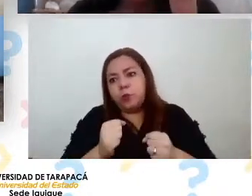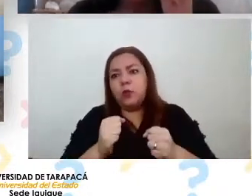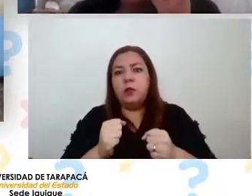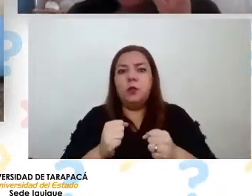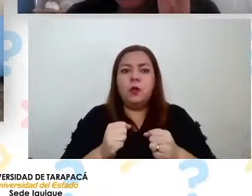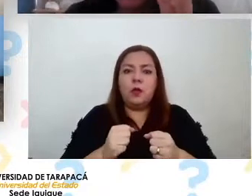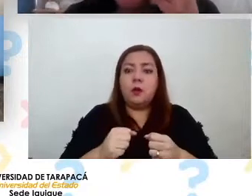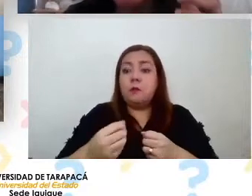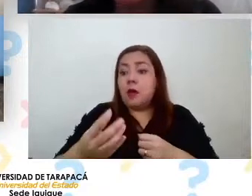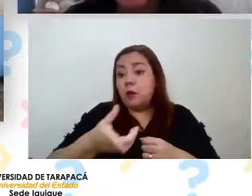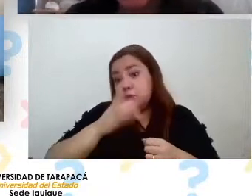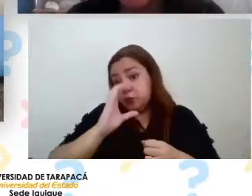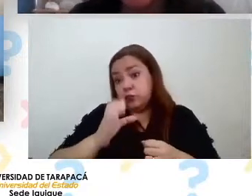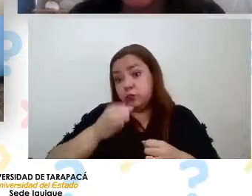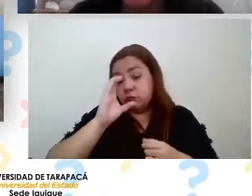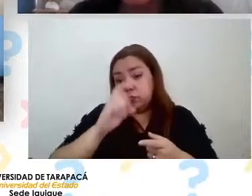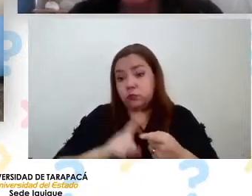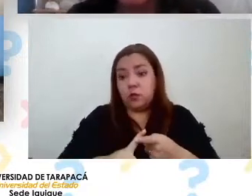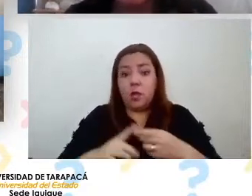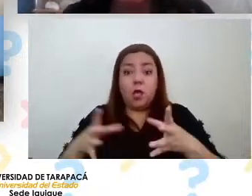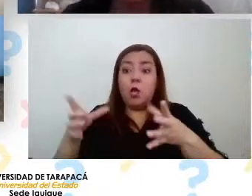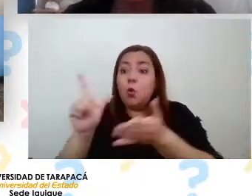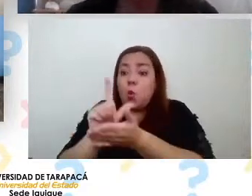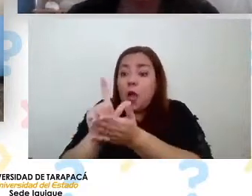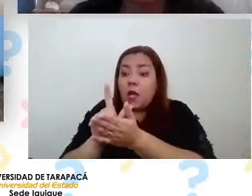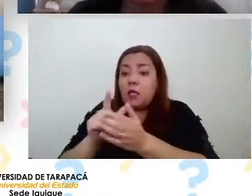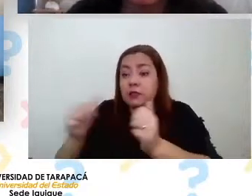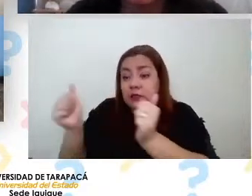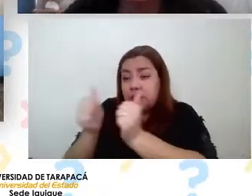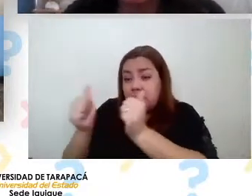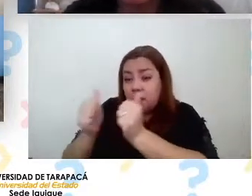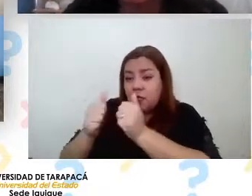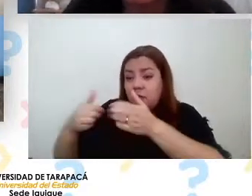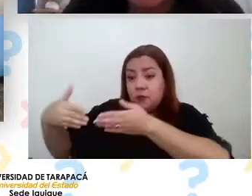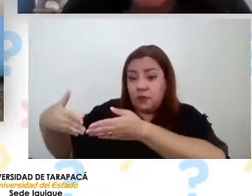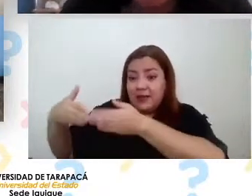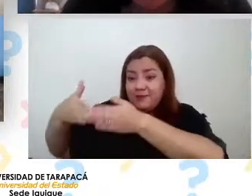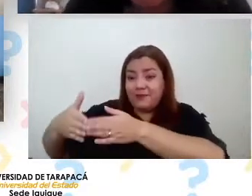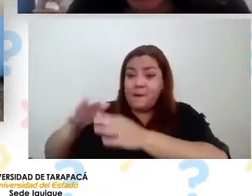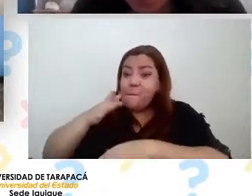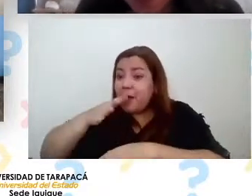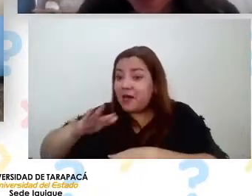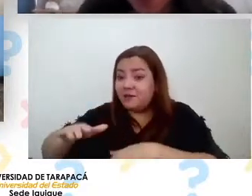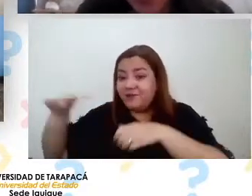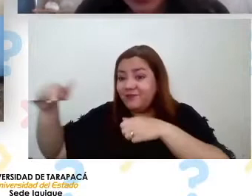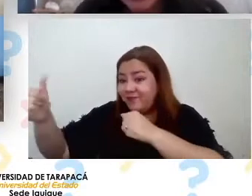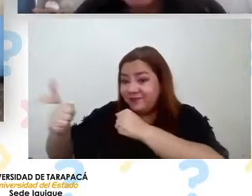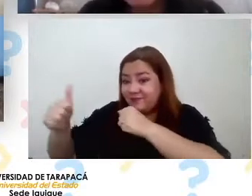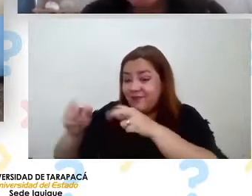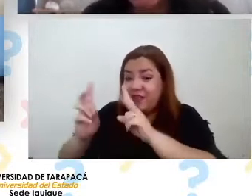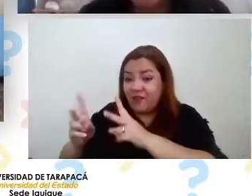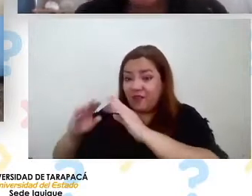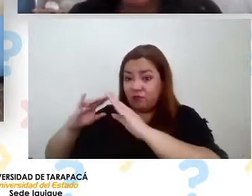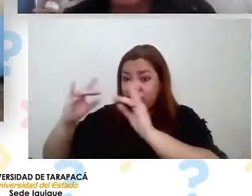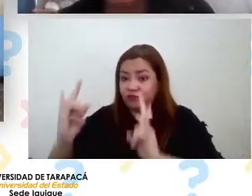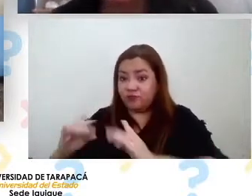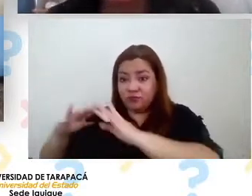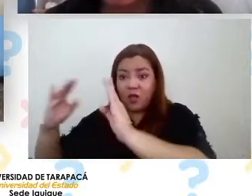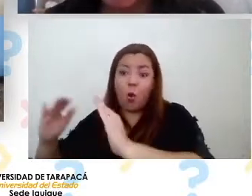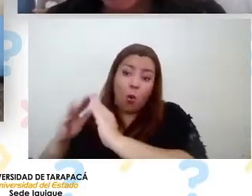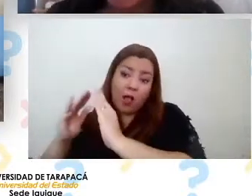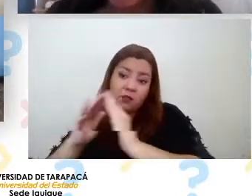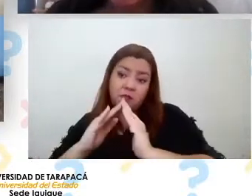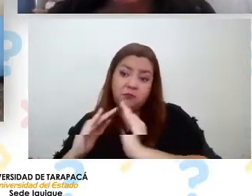para consumo en comunidades costeras en este momento eso todavía no lo hacemos sin embargo es uno